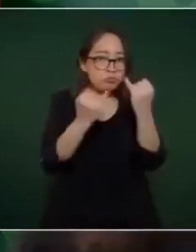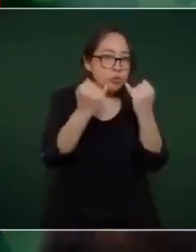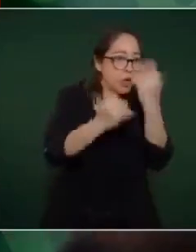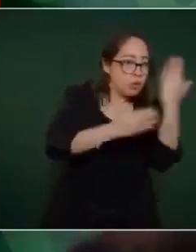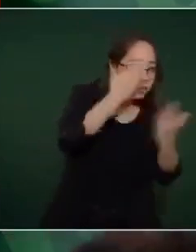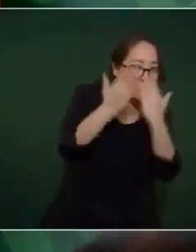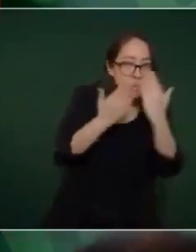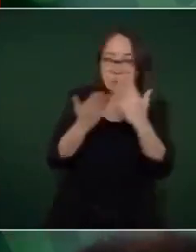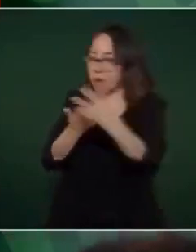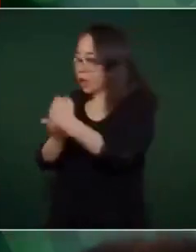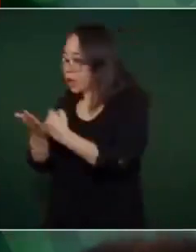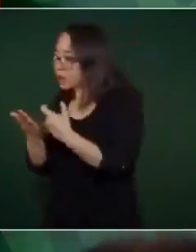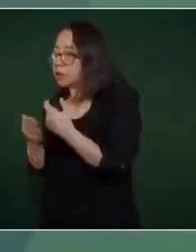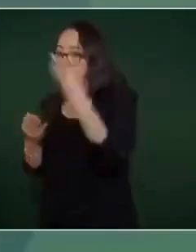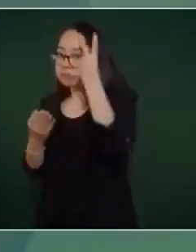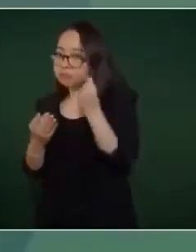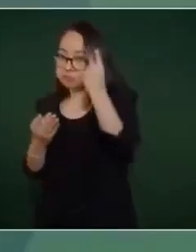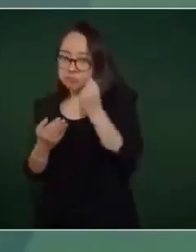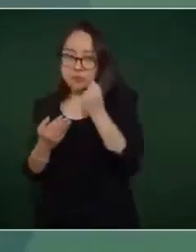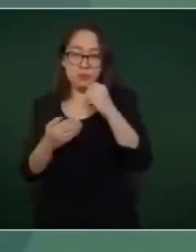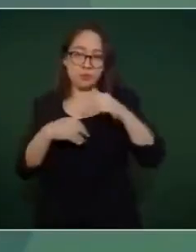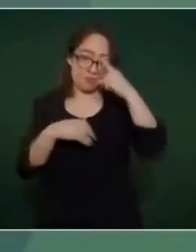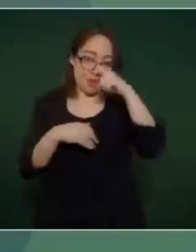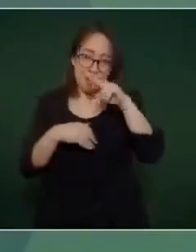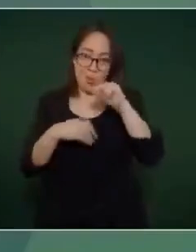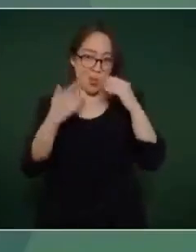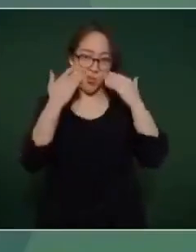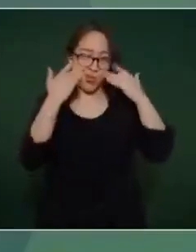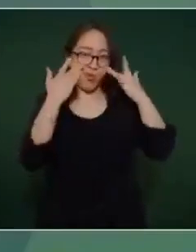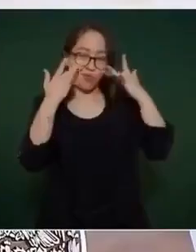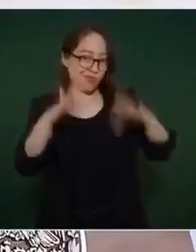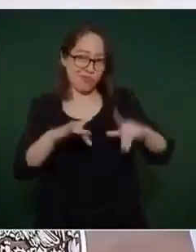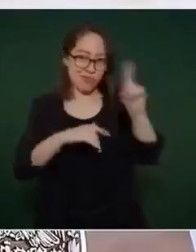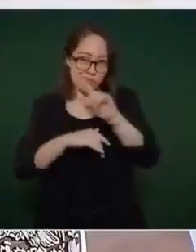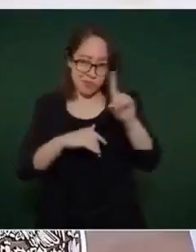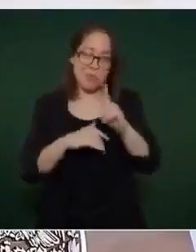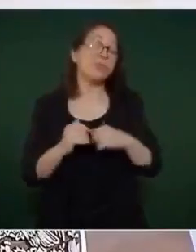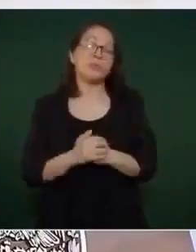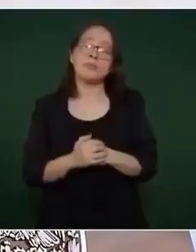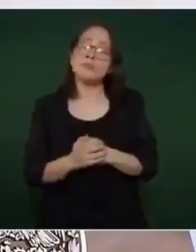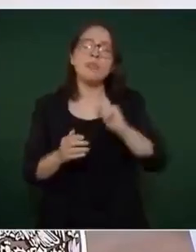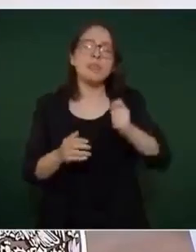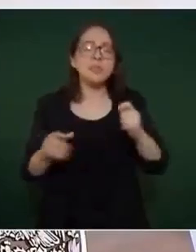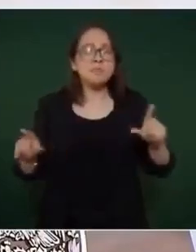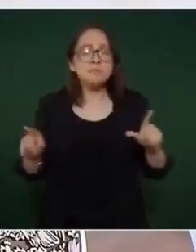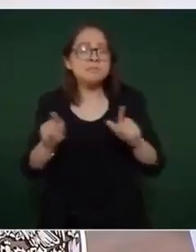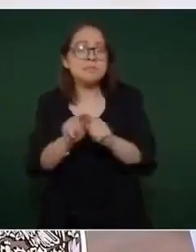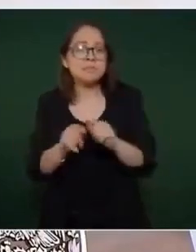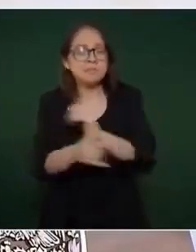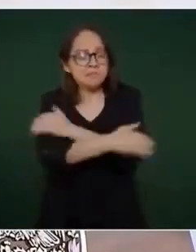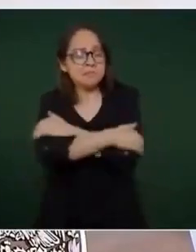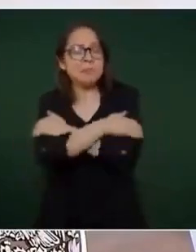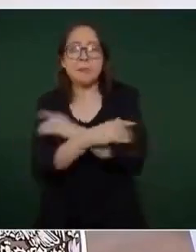y no en la calle en resumen abrazos a quien más lo necesita en resumen la